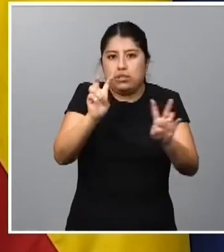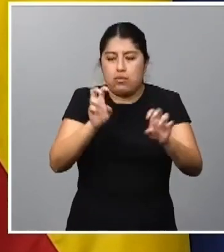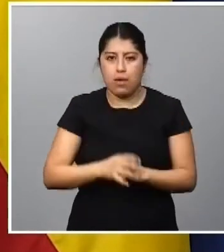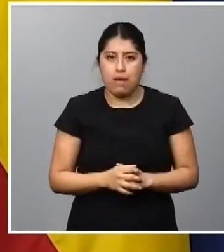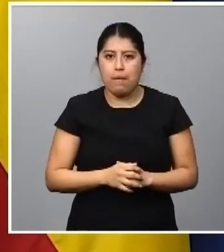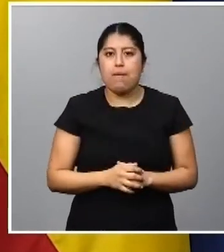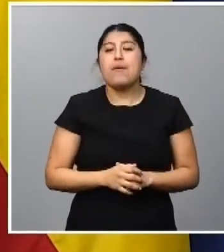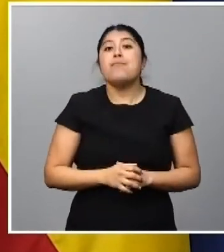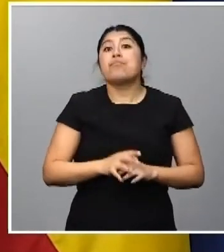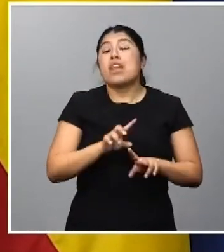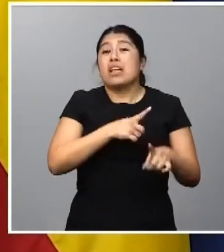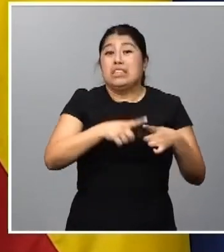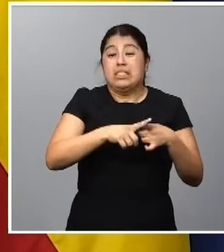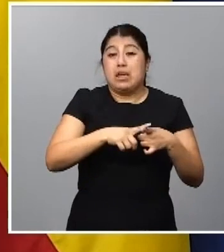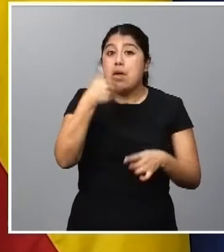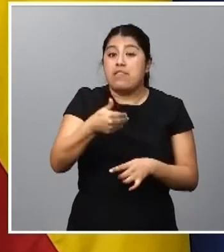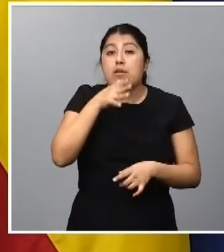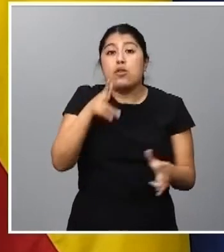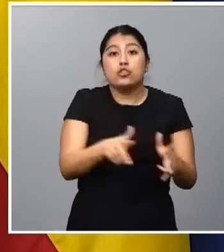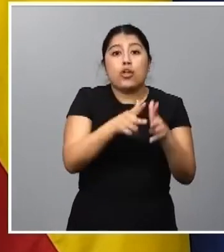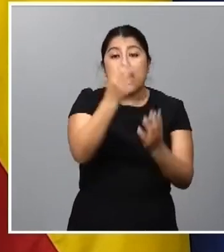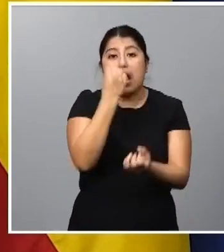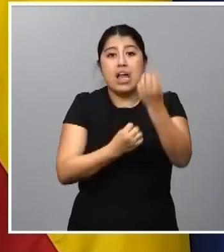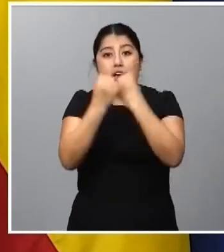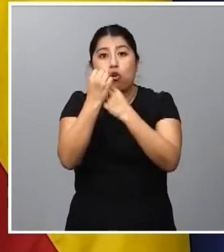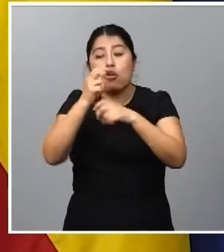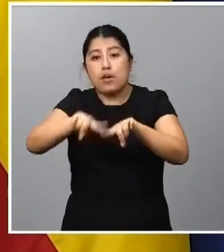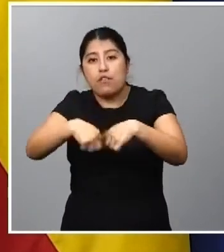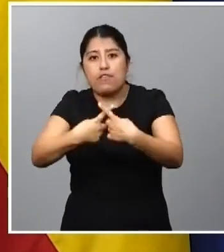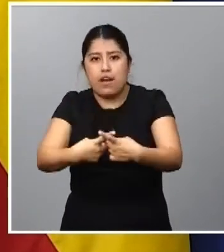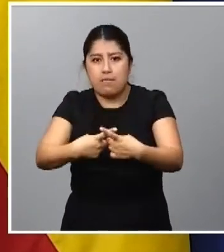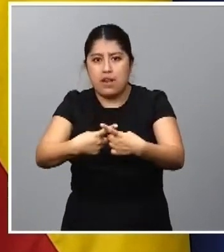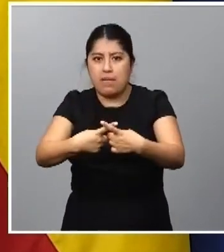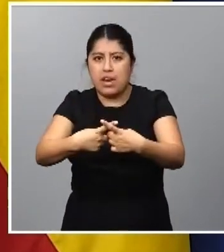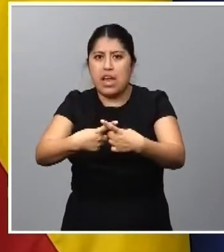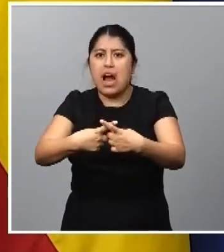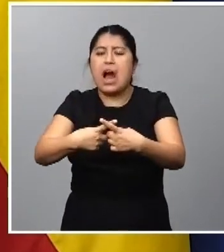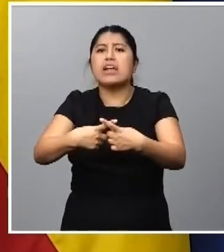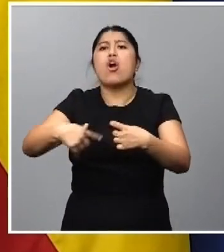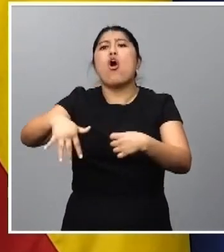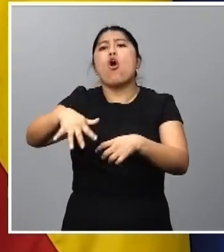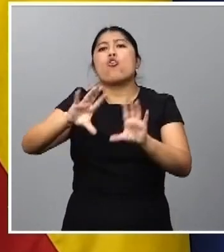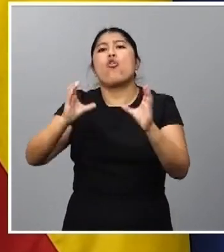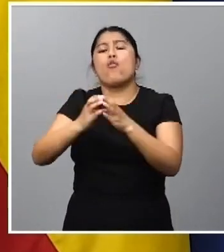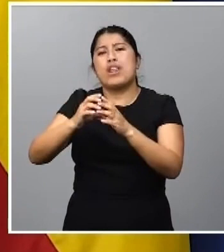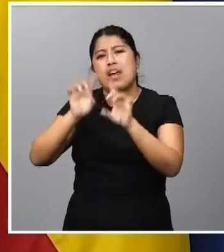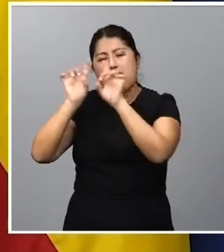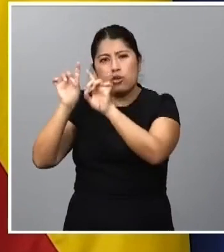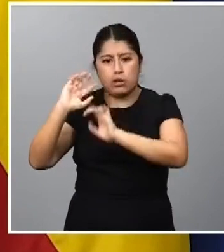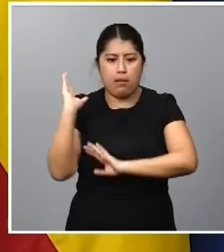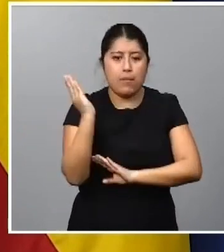elemento complejo, puesto que afecta a nivel social, a nivel económico, a nivel familiar, a nivel de la comunidad educativa. Es decir, que tiene